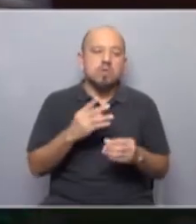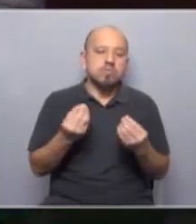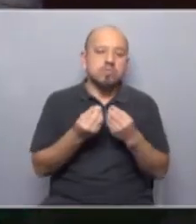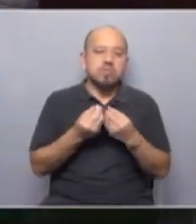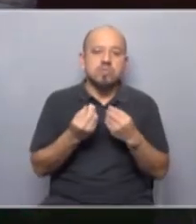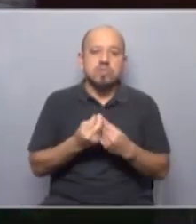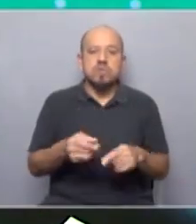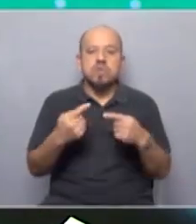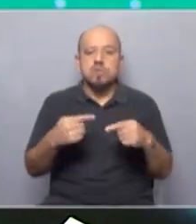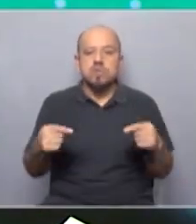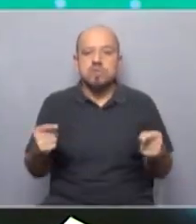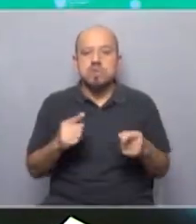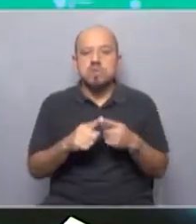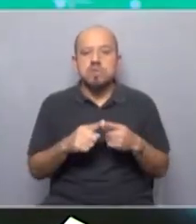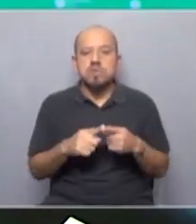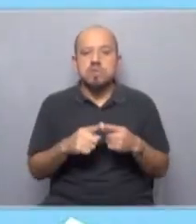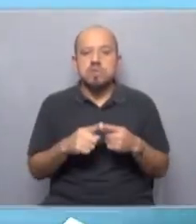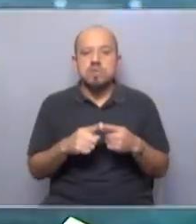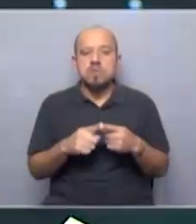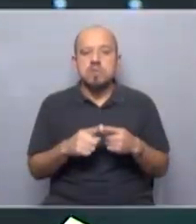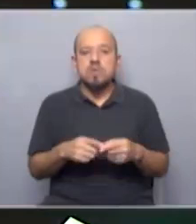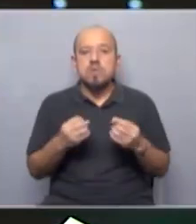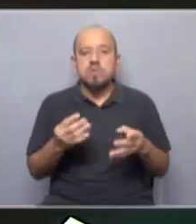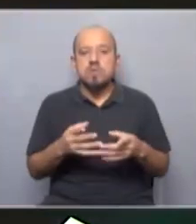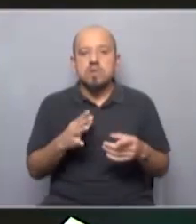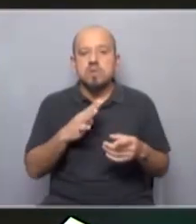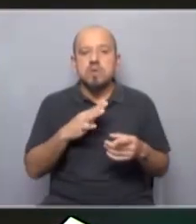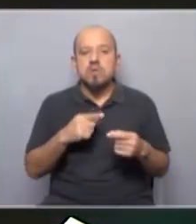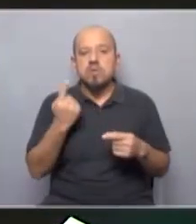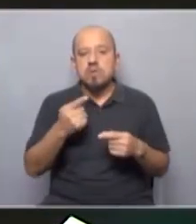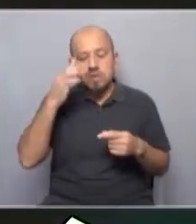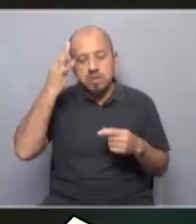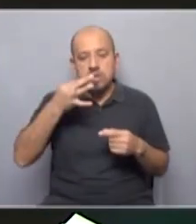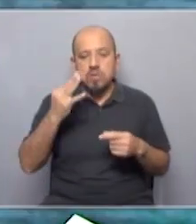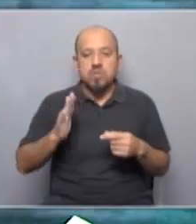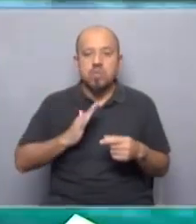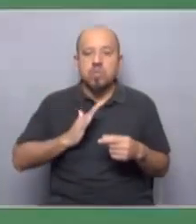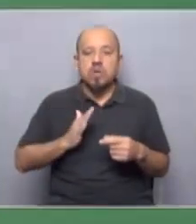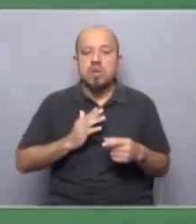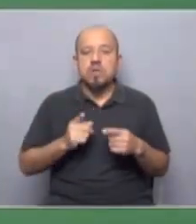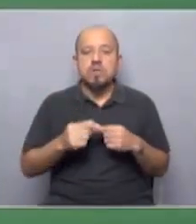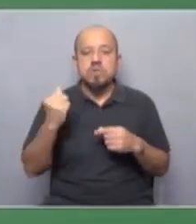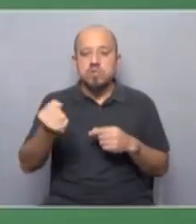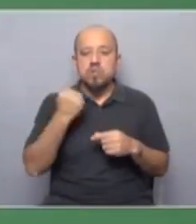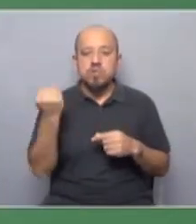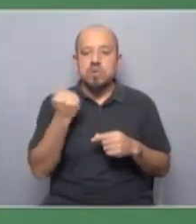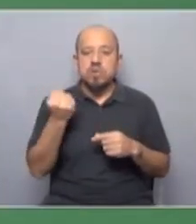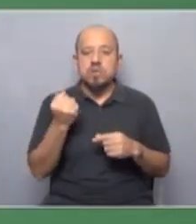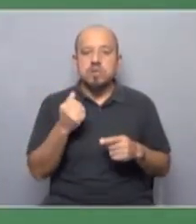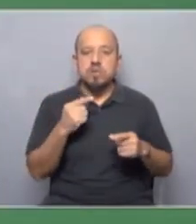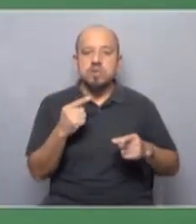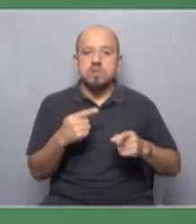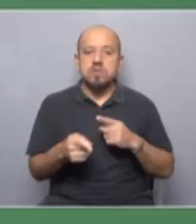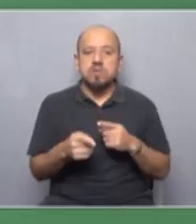pero que también está bueno que estemos representadas porque vivimos otras realidades como mujeres claro y eso que mencionas es muy importante porque es parte de